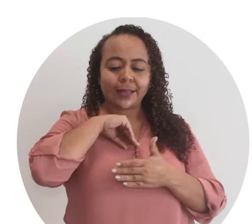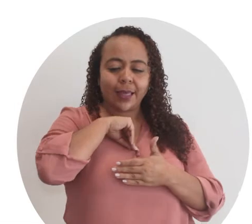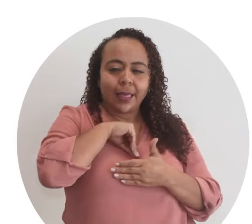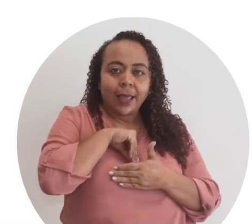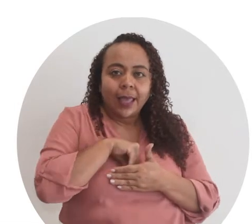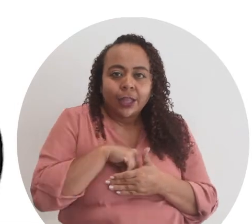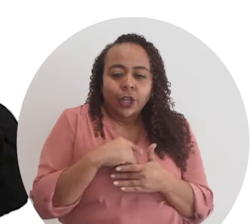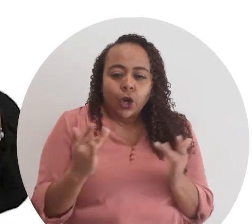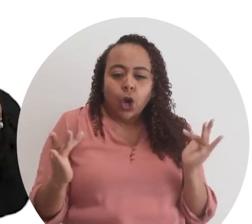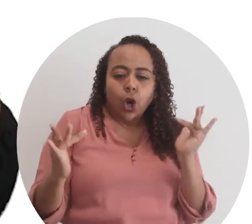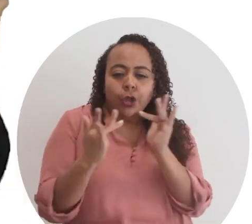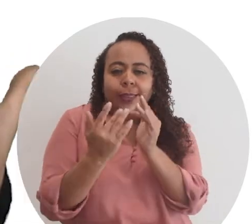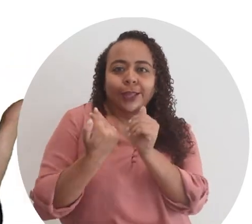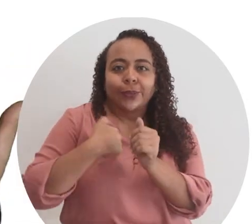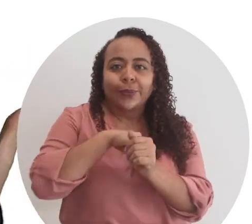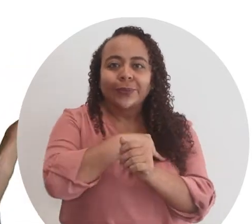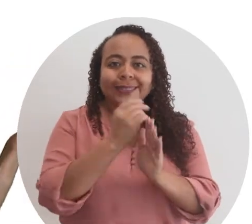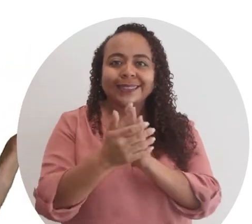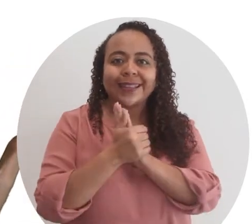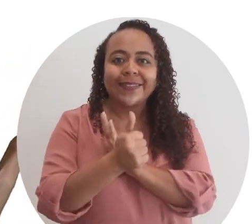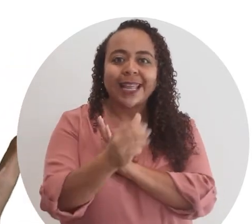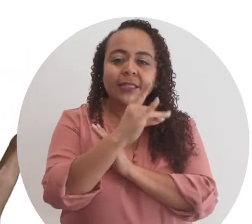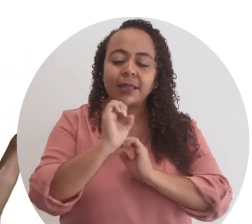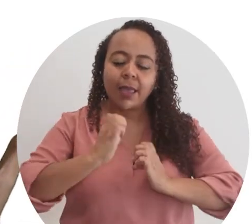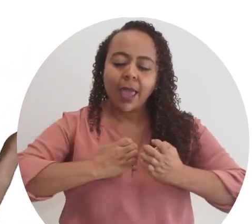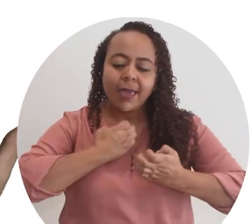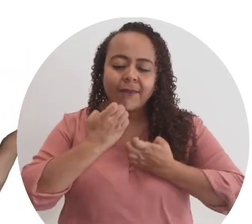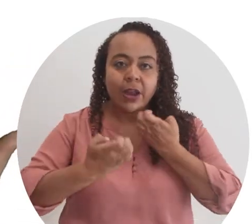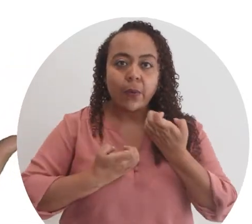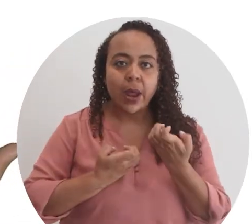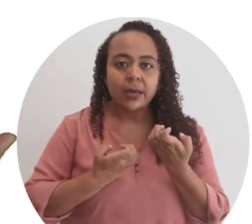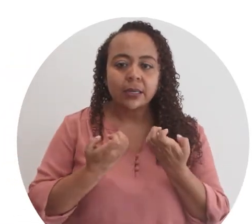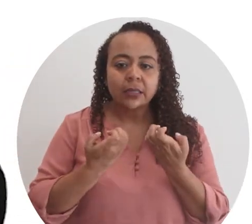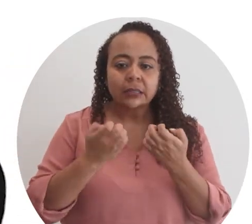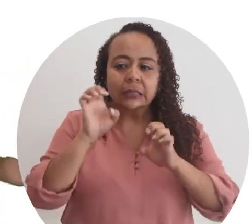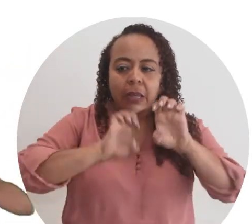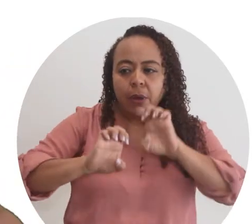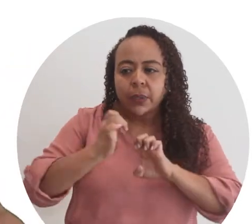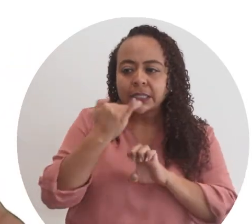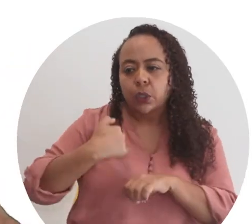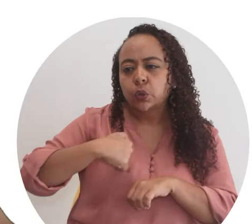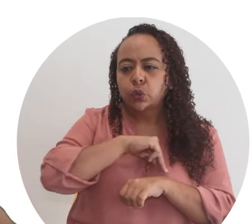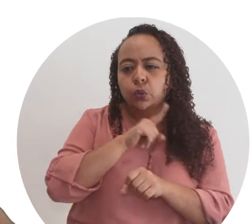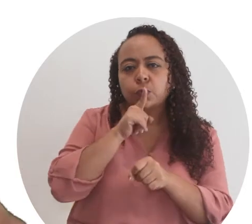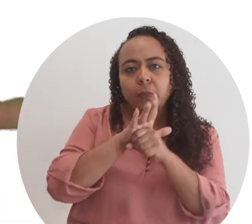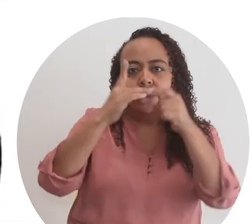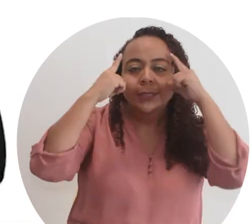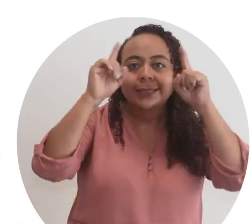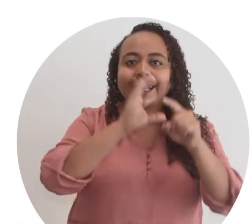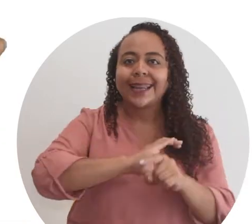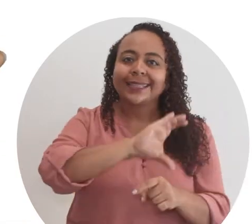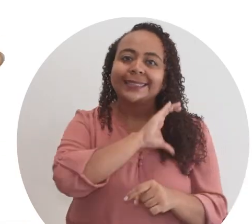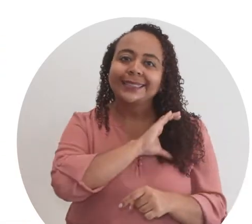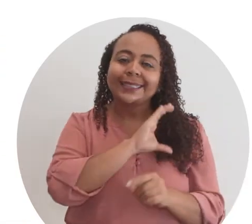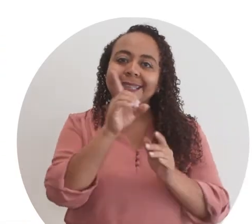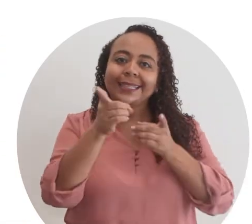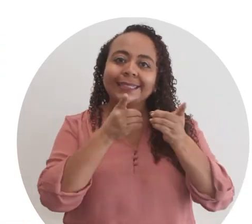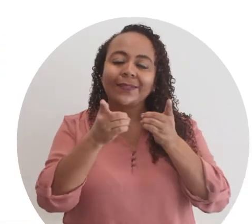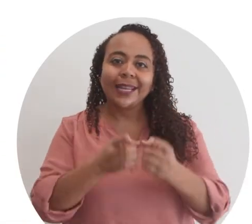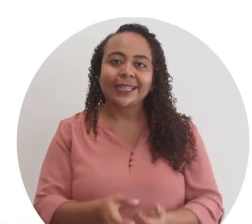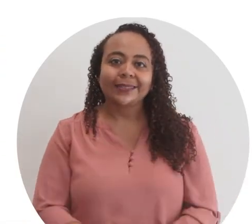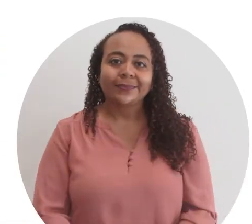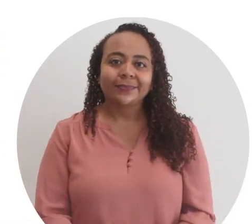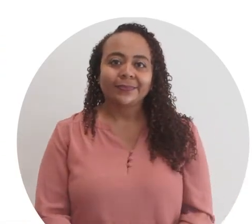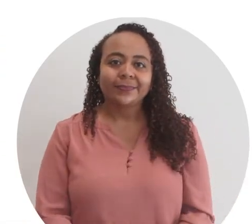ver hacia adentro, entrar en contacto con nuestras habilidades y evaluar qué tanto cumplimos con éxito las características que